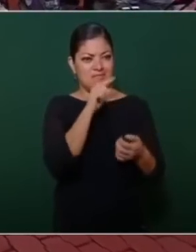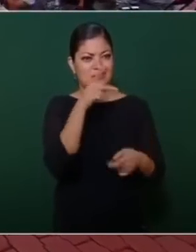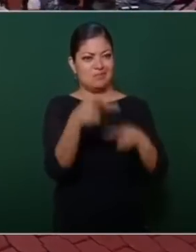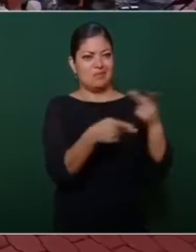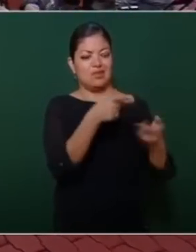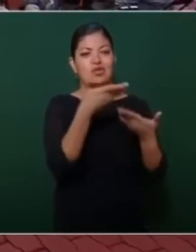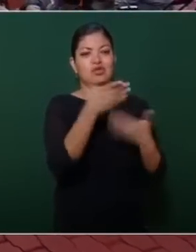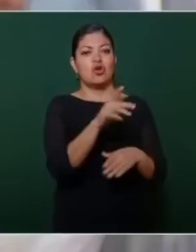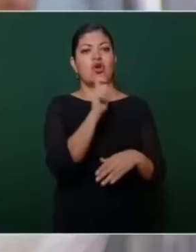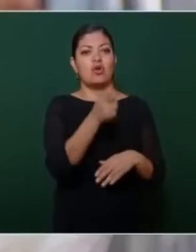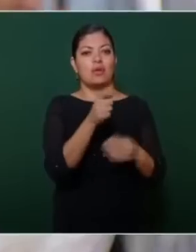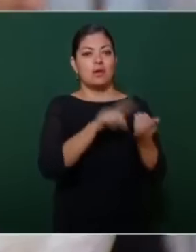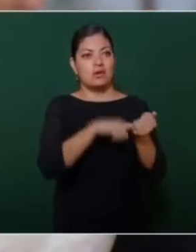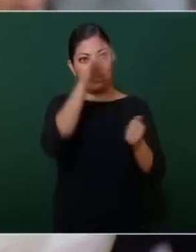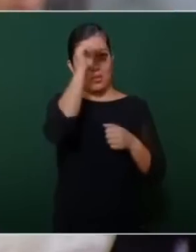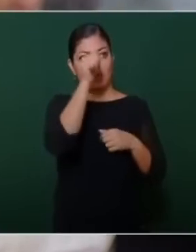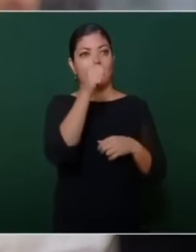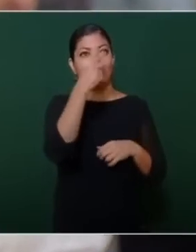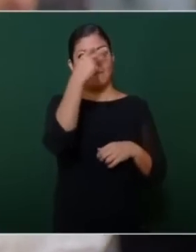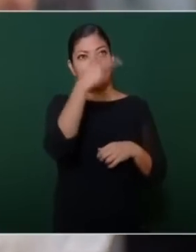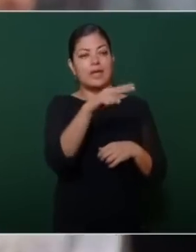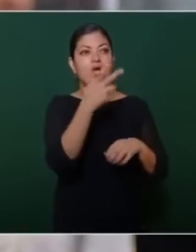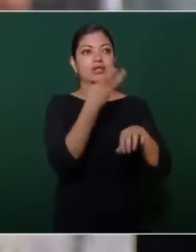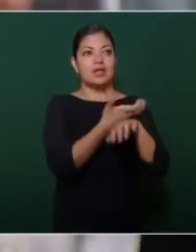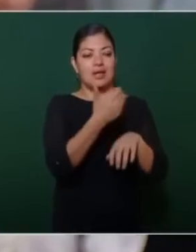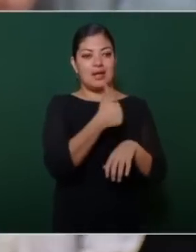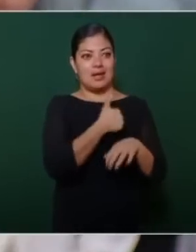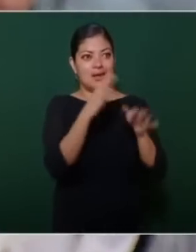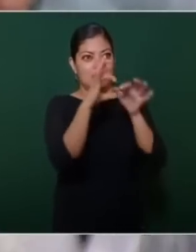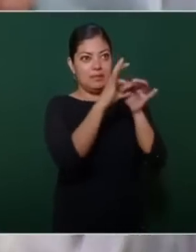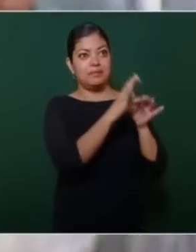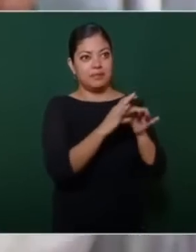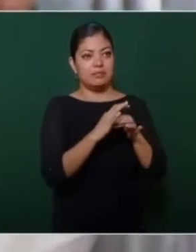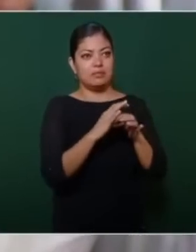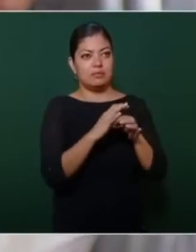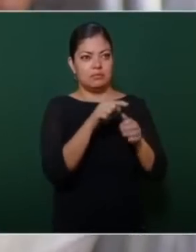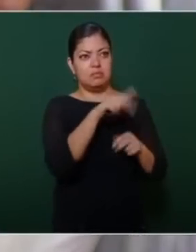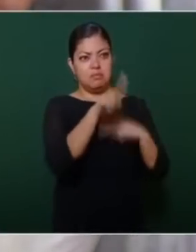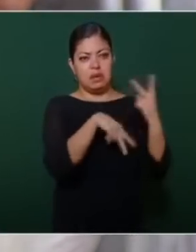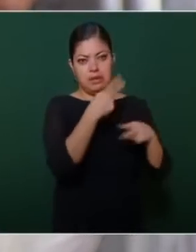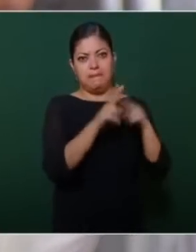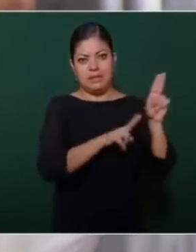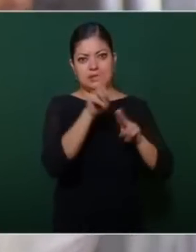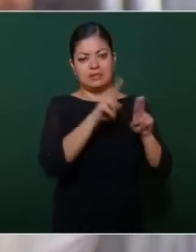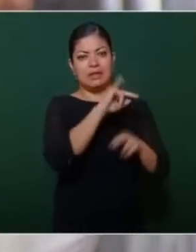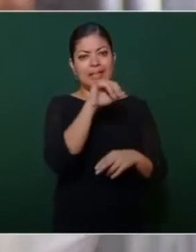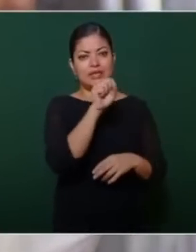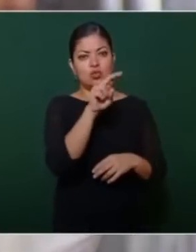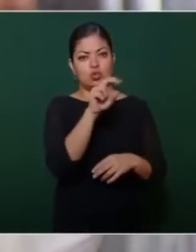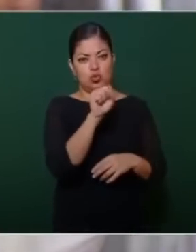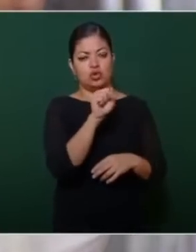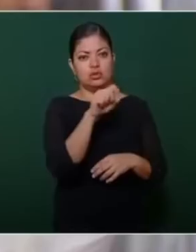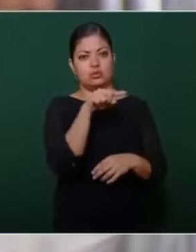sobre el tratado entre México, Estados Unidos y Canadá, va a participar Jesús Eade, un político mexicano que